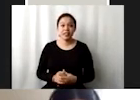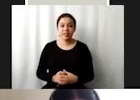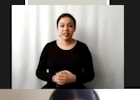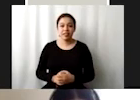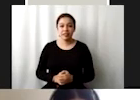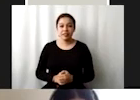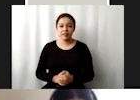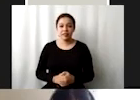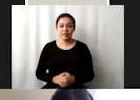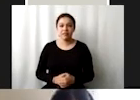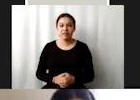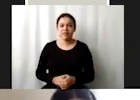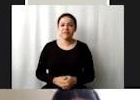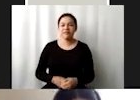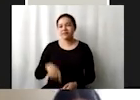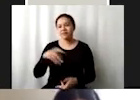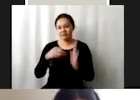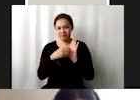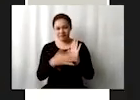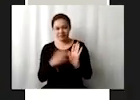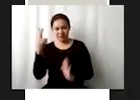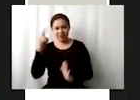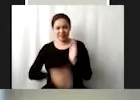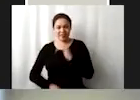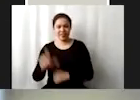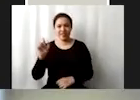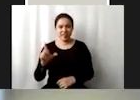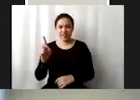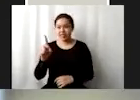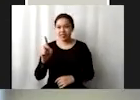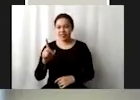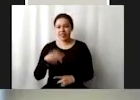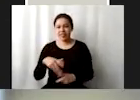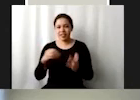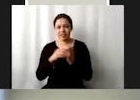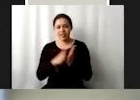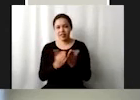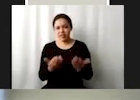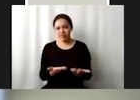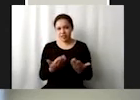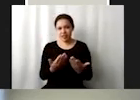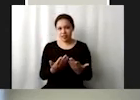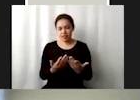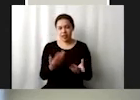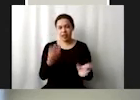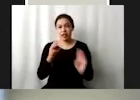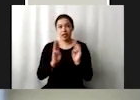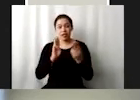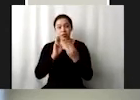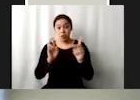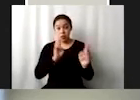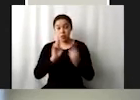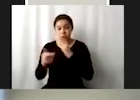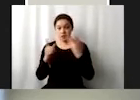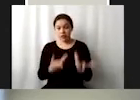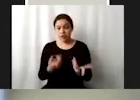esta agenda 2030 de los objetivos de desarrollo sostenible es una agenda global es una agenda universal que interpela